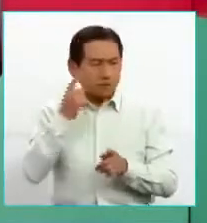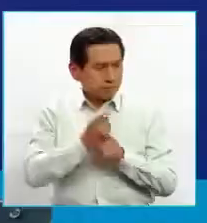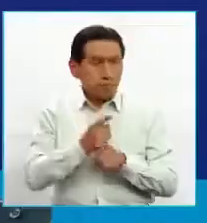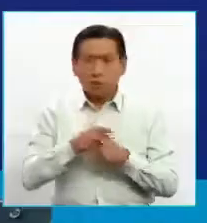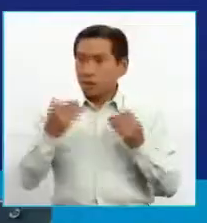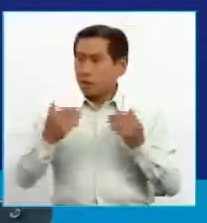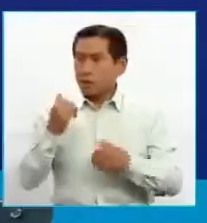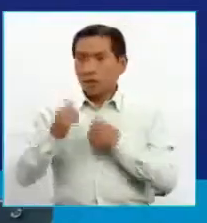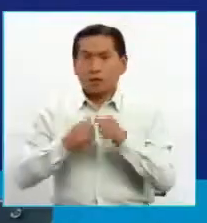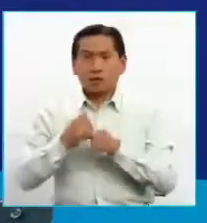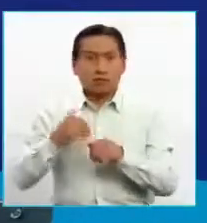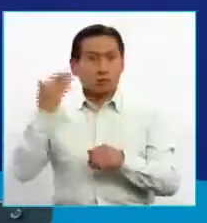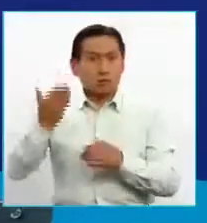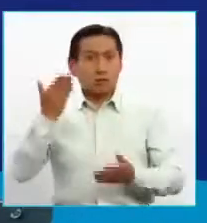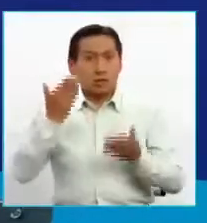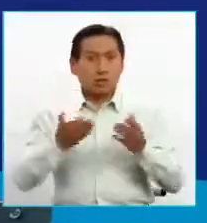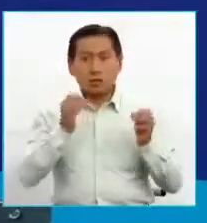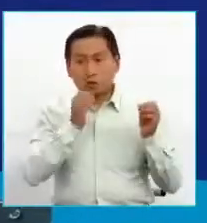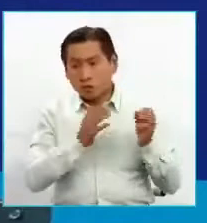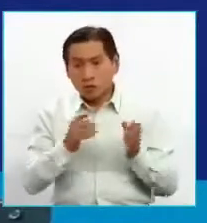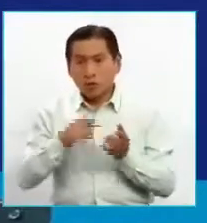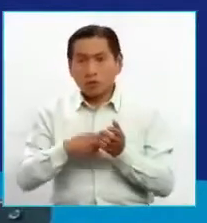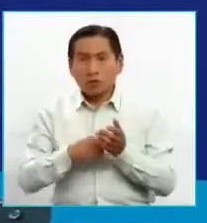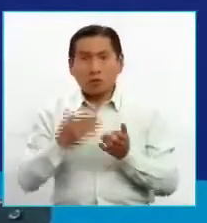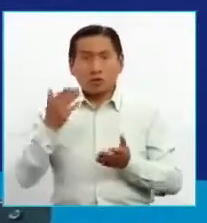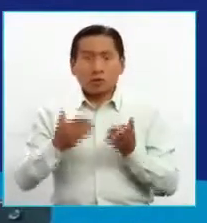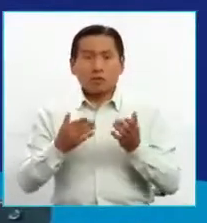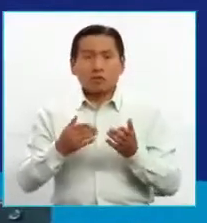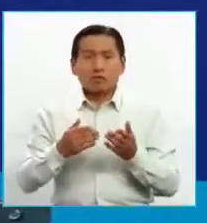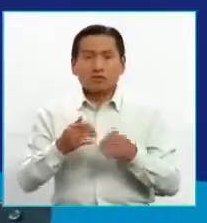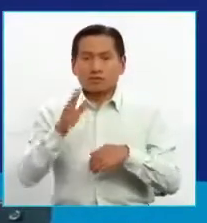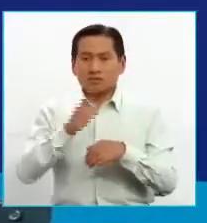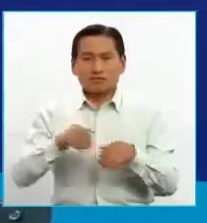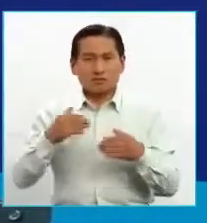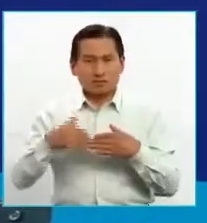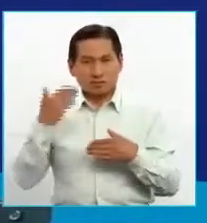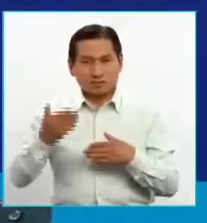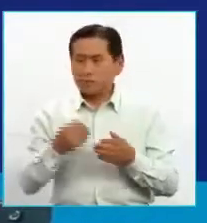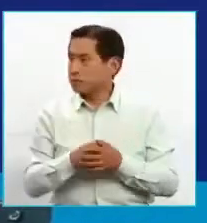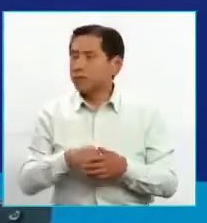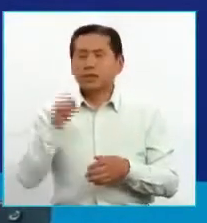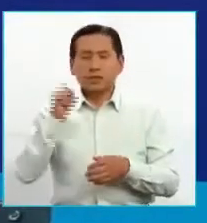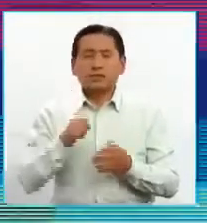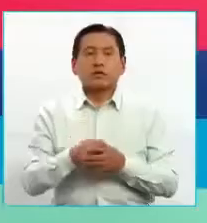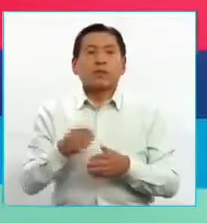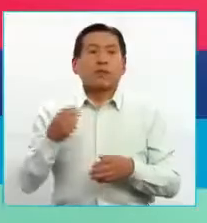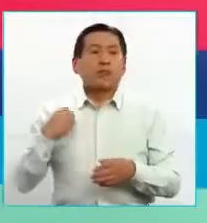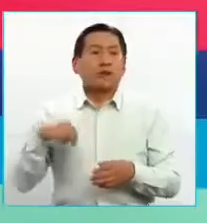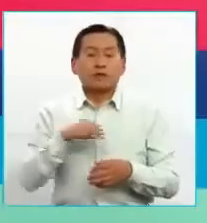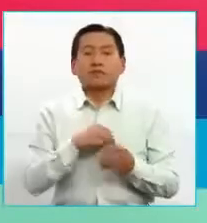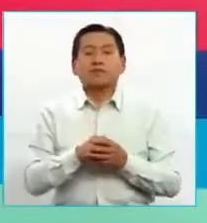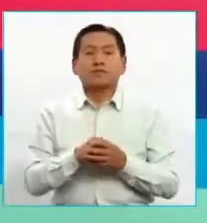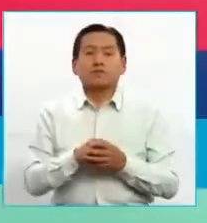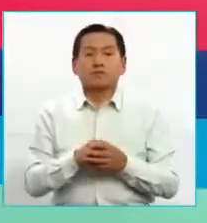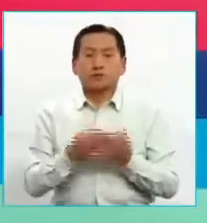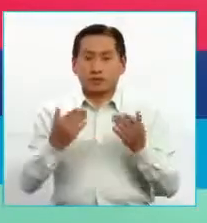gestión, o para la próxima, ya se está ordenando para la siguiente convocatoria. Claro que sí, nosotros desde nuestra gestión vamos a